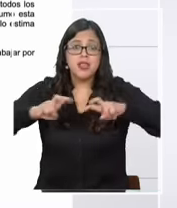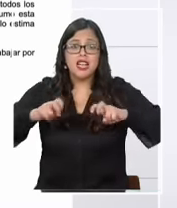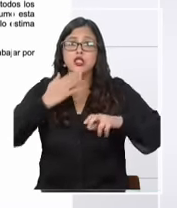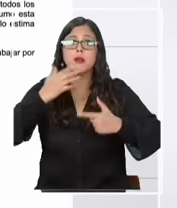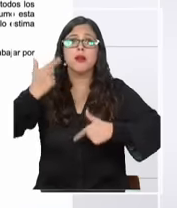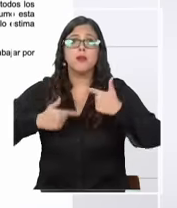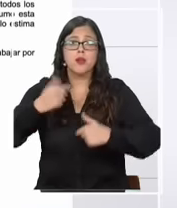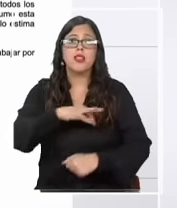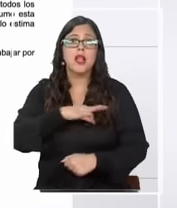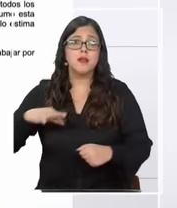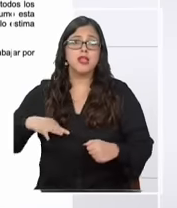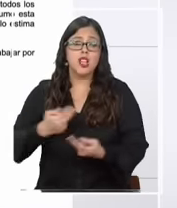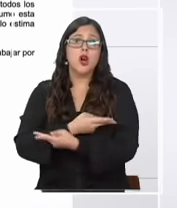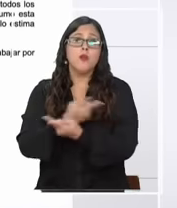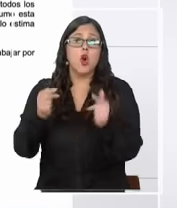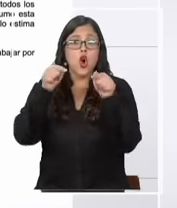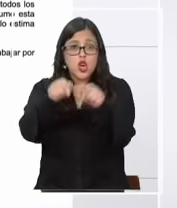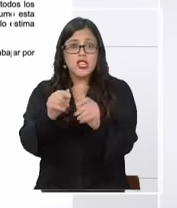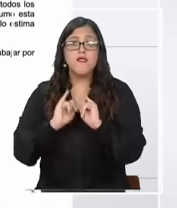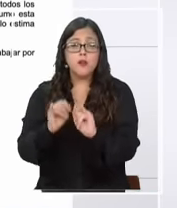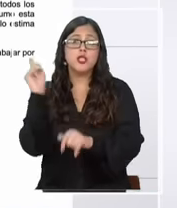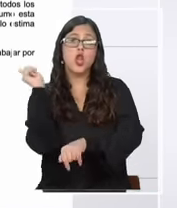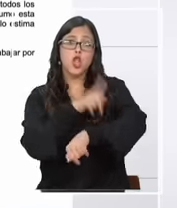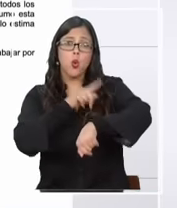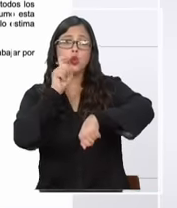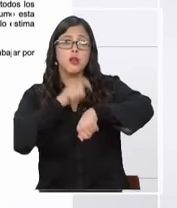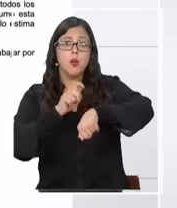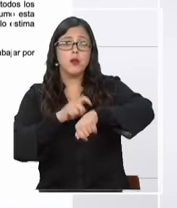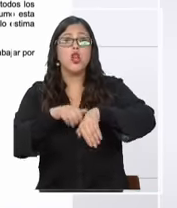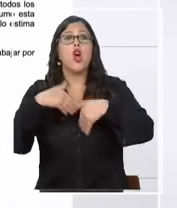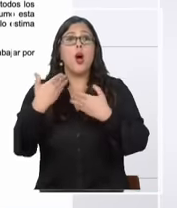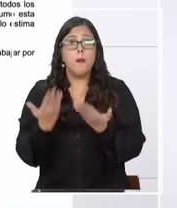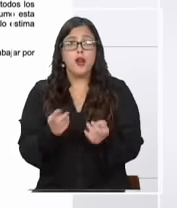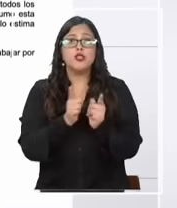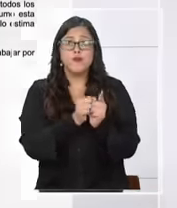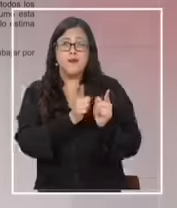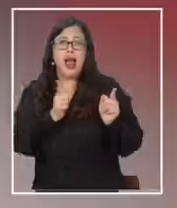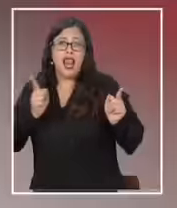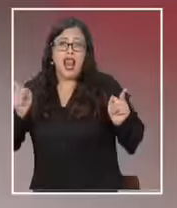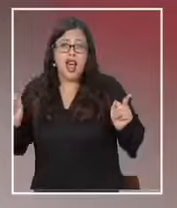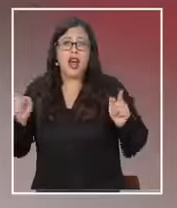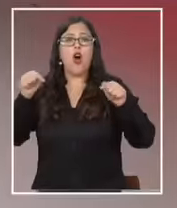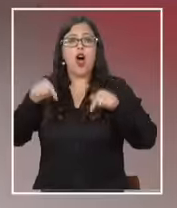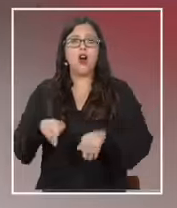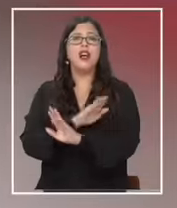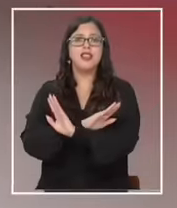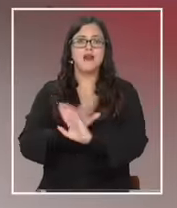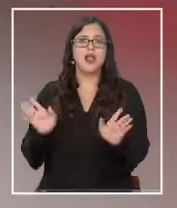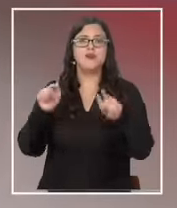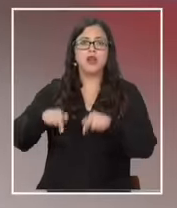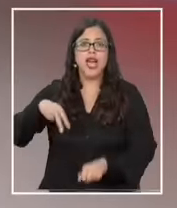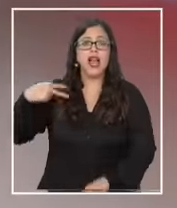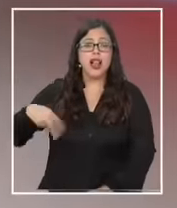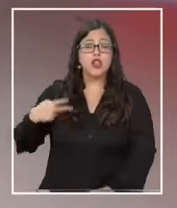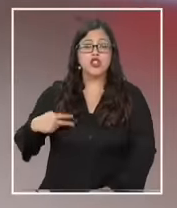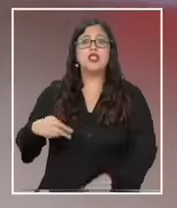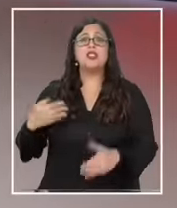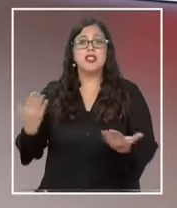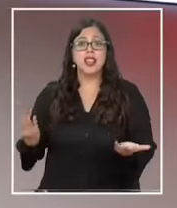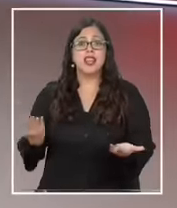adelante el ministerio público con esta noticia que es de último minuto y que por eso se la hemos extendido por supuesto estamos terminando las noticias